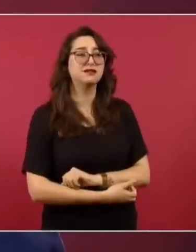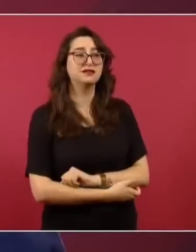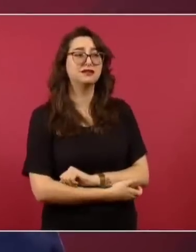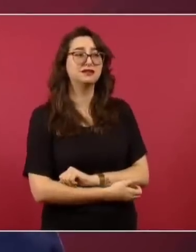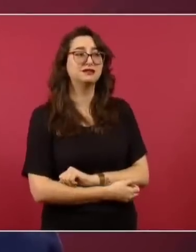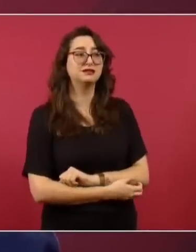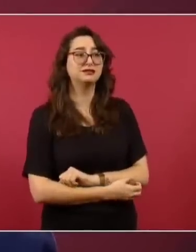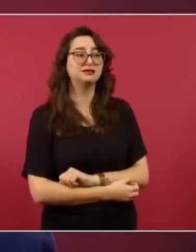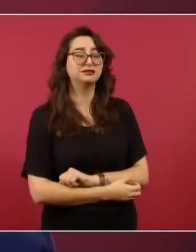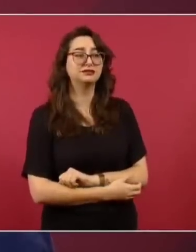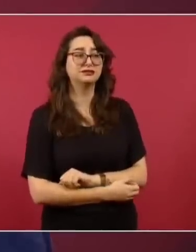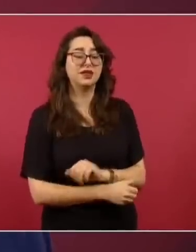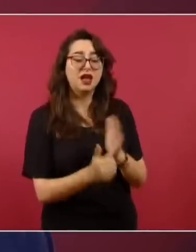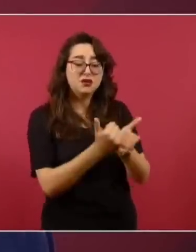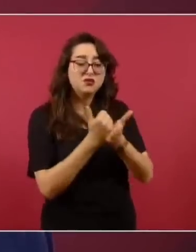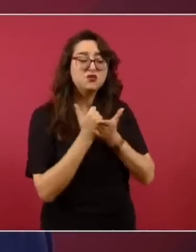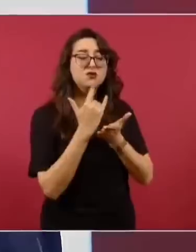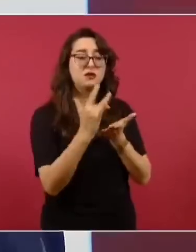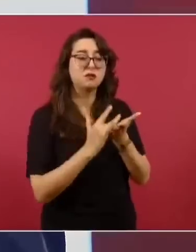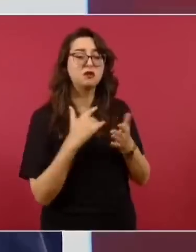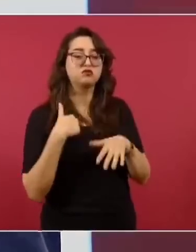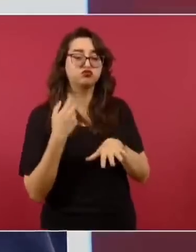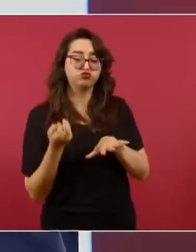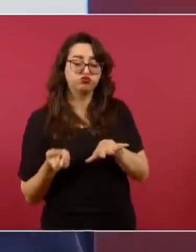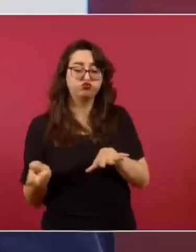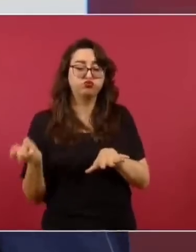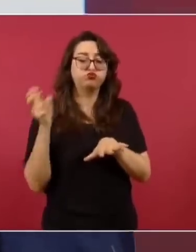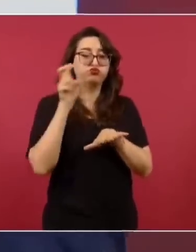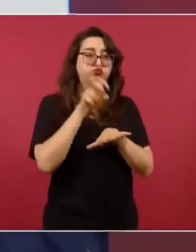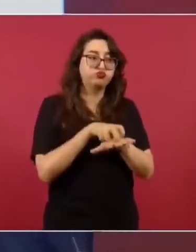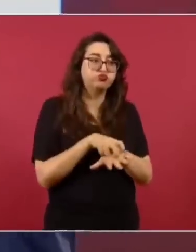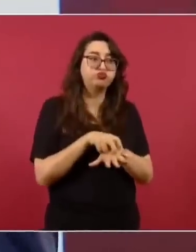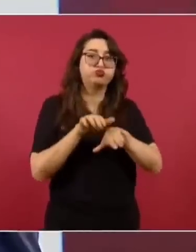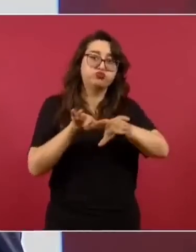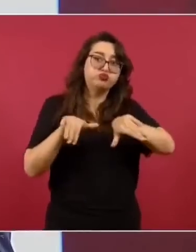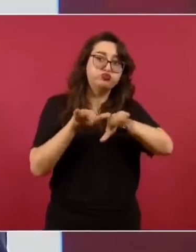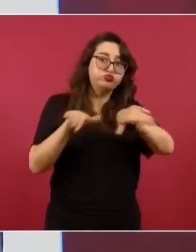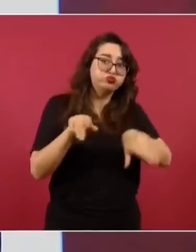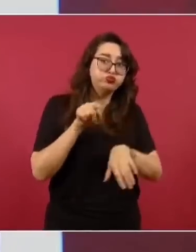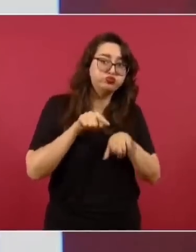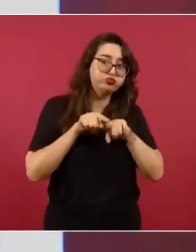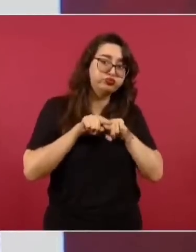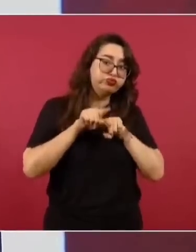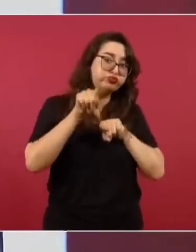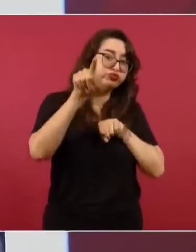apóyame. Ni el sapo, bueno,